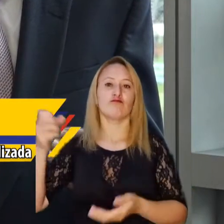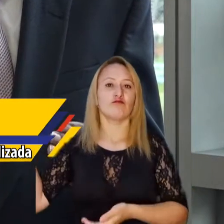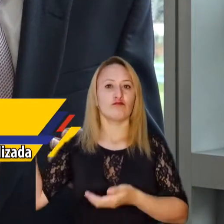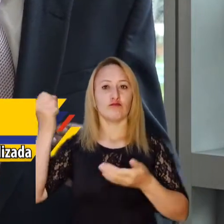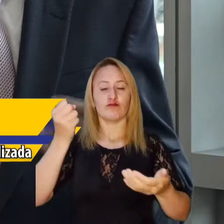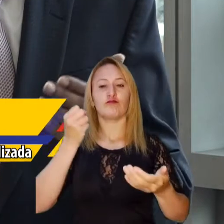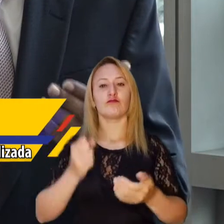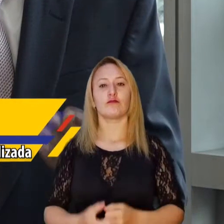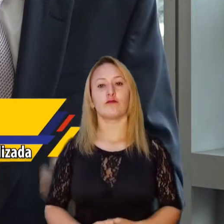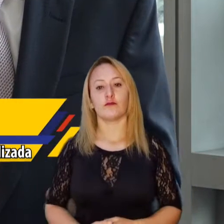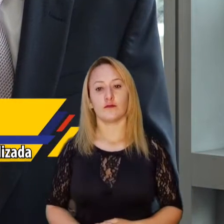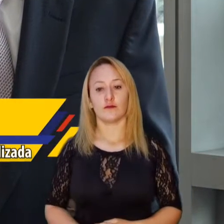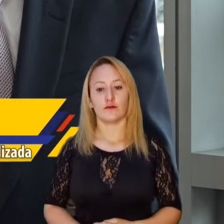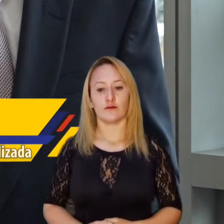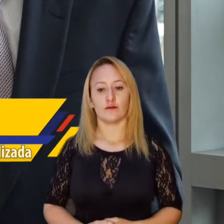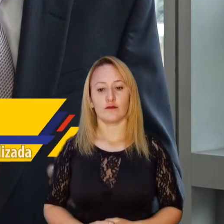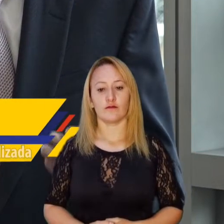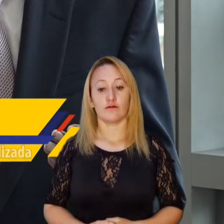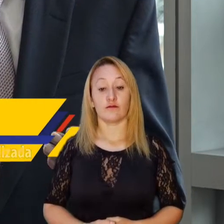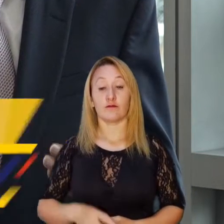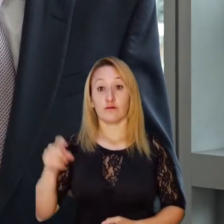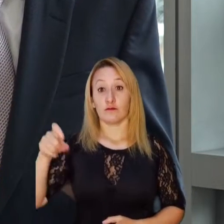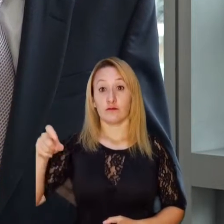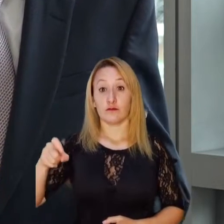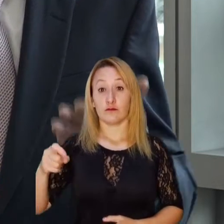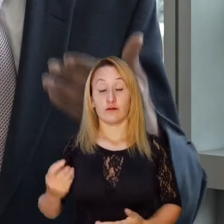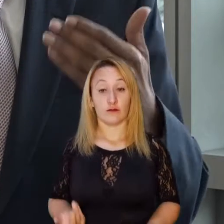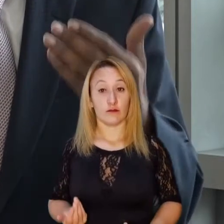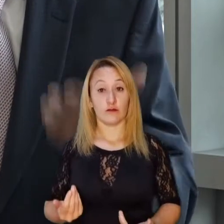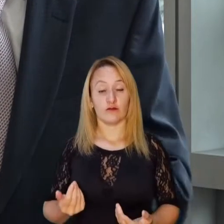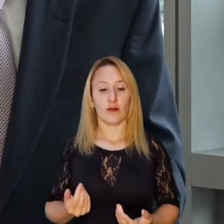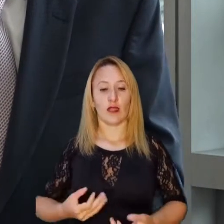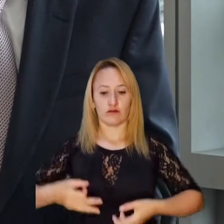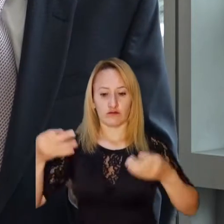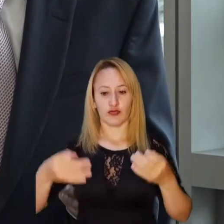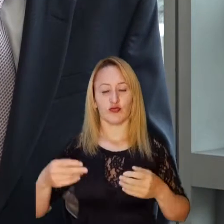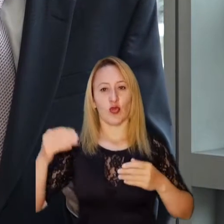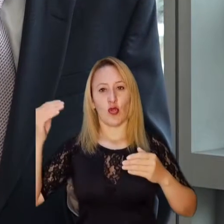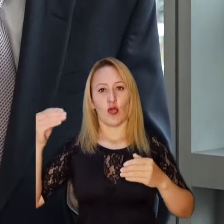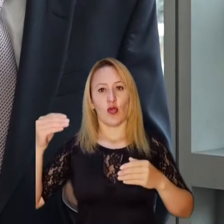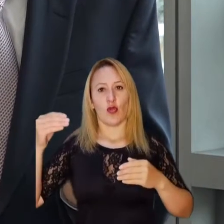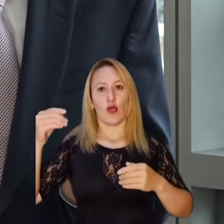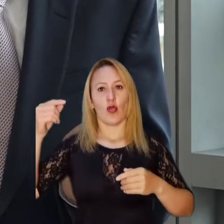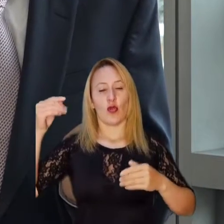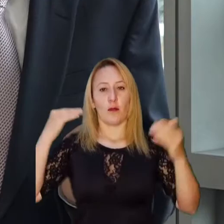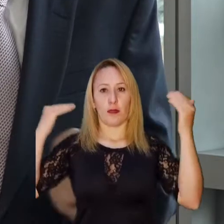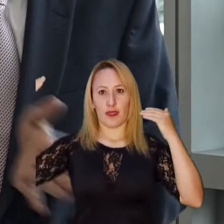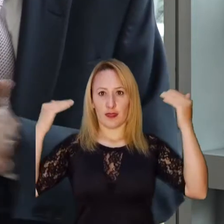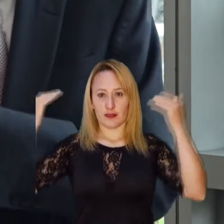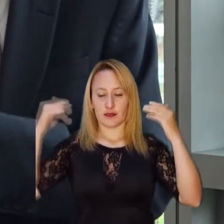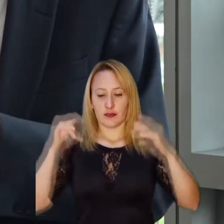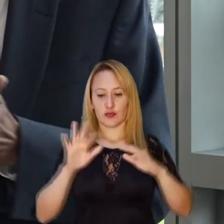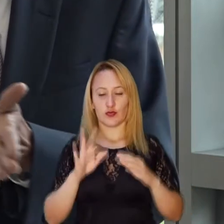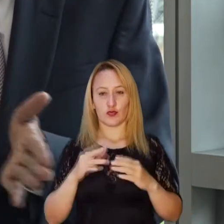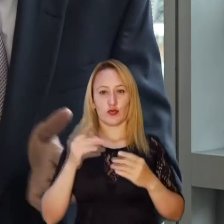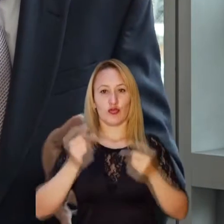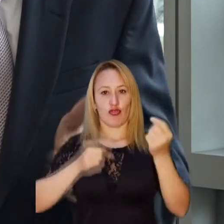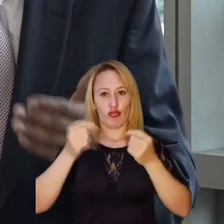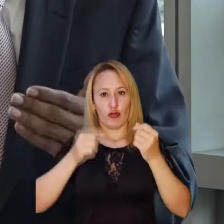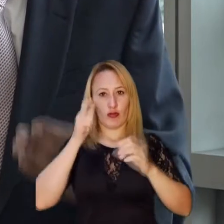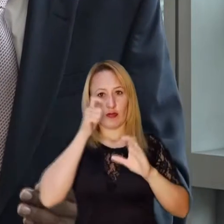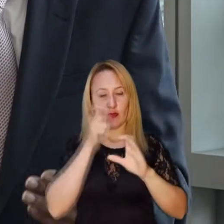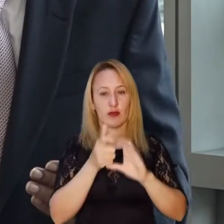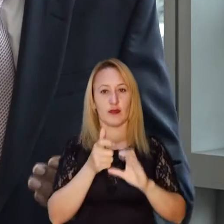observaciones que por supuesto se constituyen en insumo fundamental de ser necesario